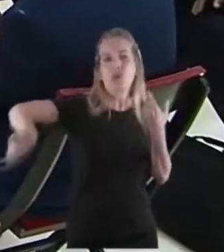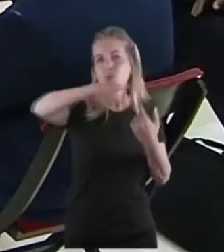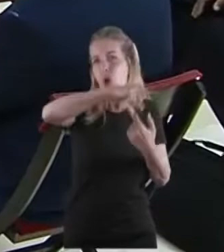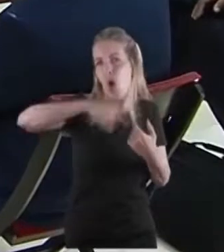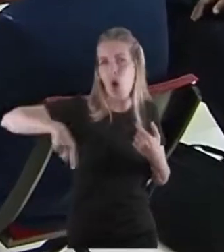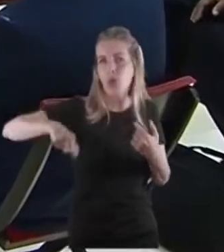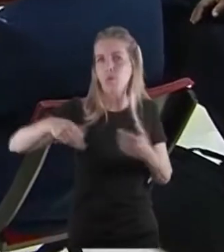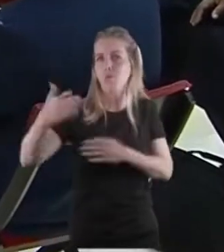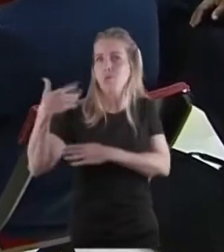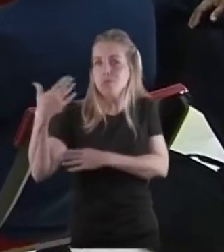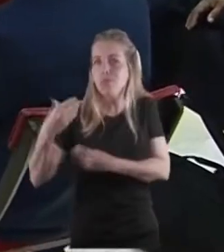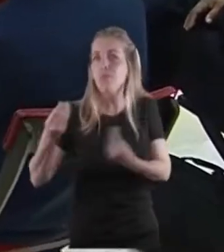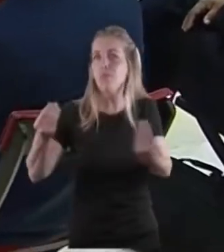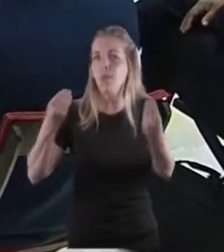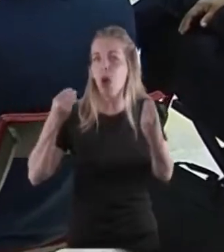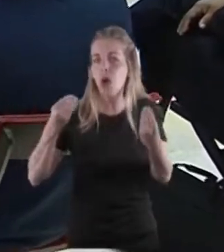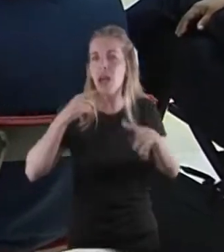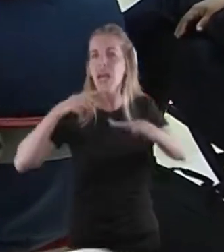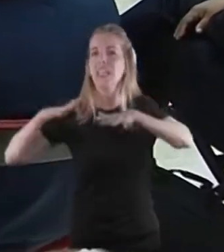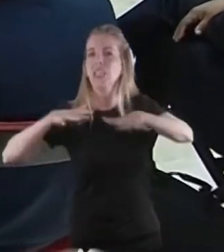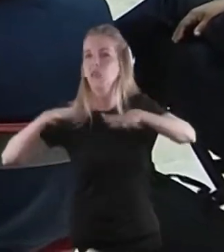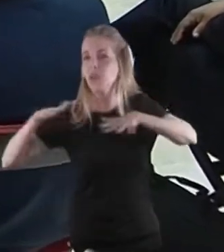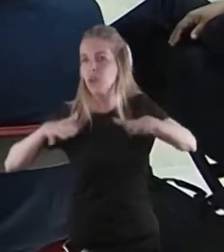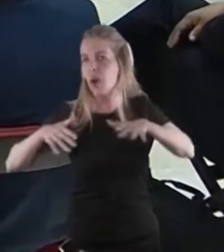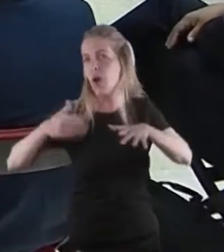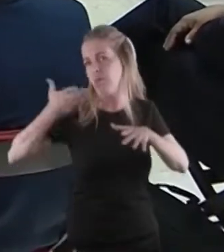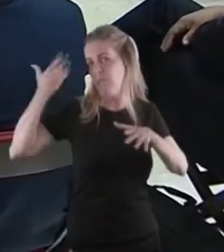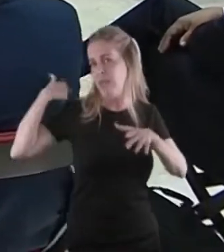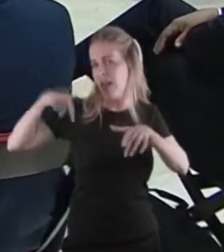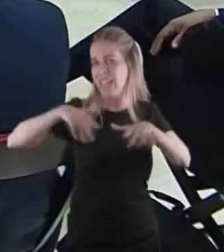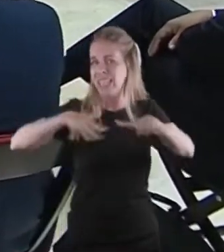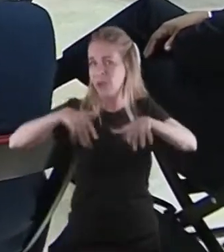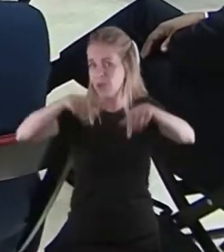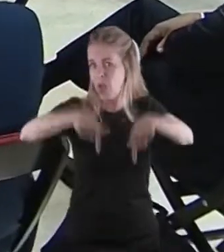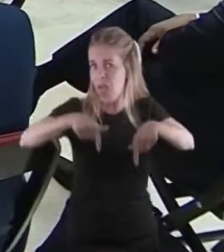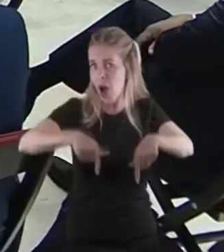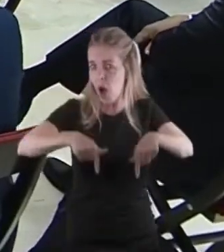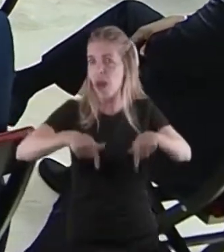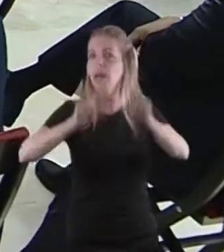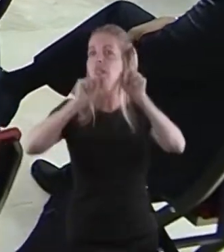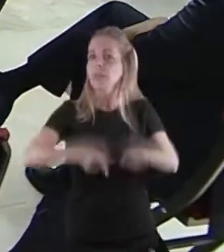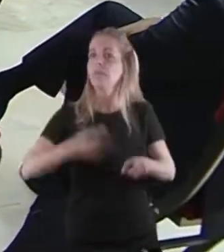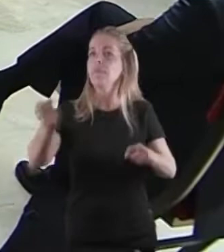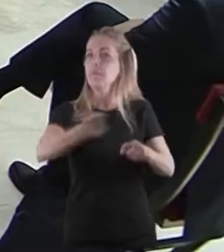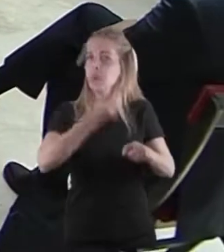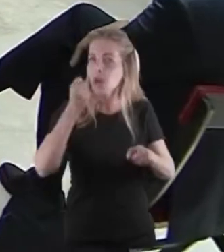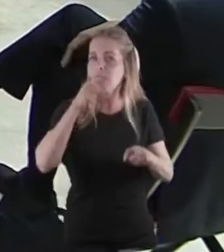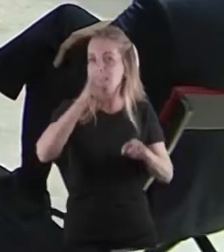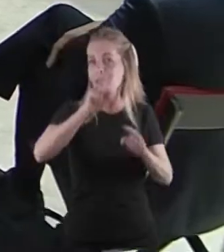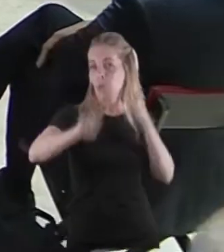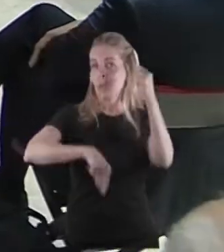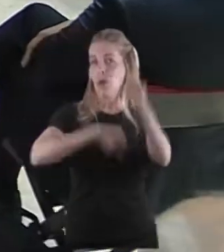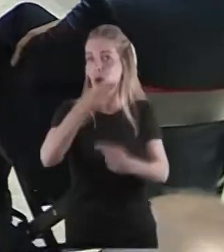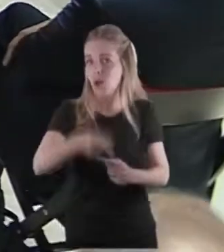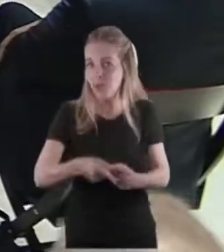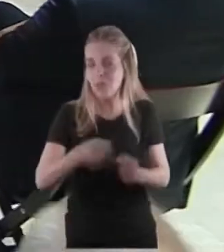Es virtuoso por lo que pasó, es virtuoso por lo que está pasando y es virtuoso por lo que va a pasar, todo lo que contó